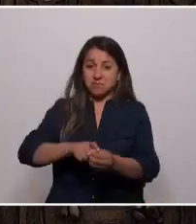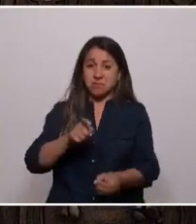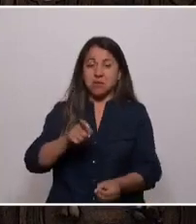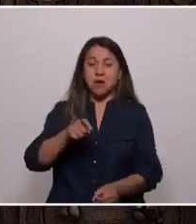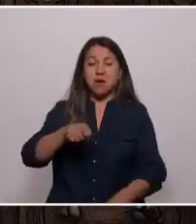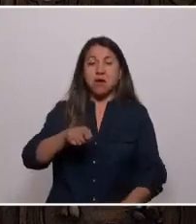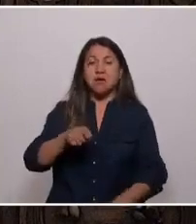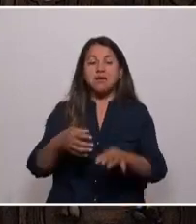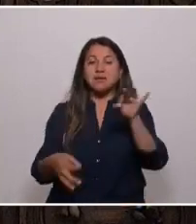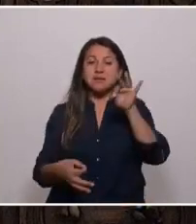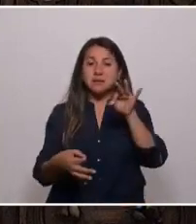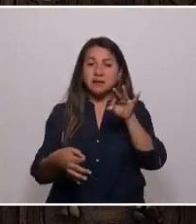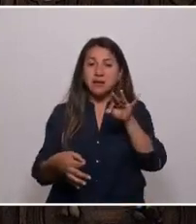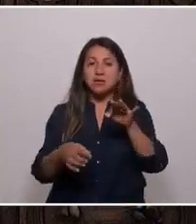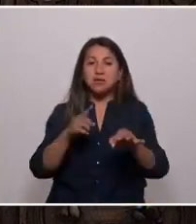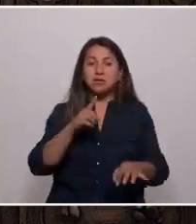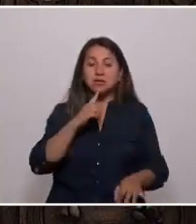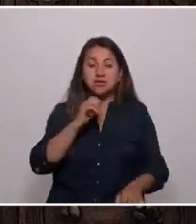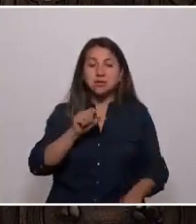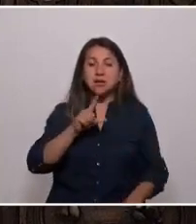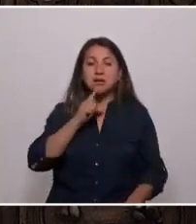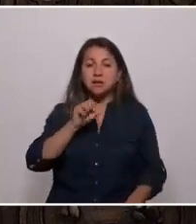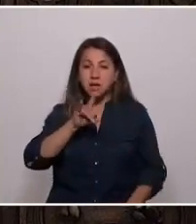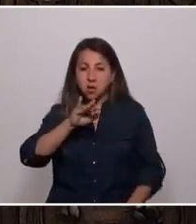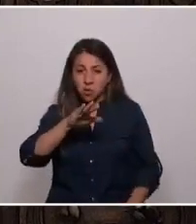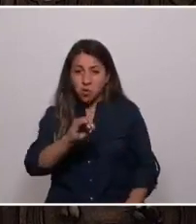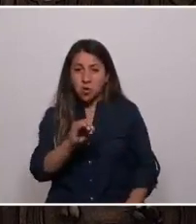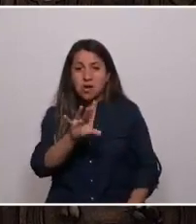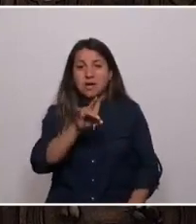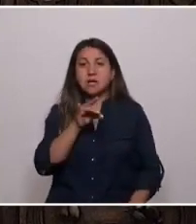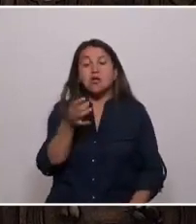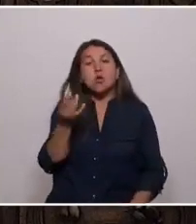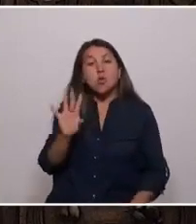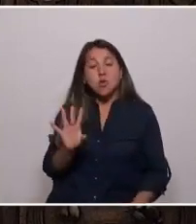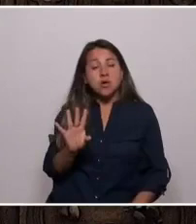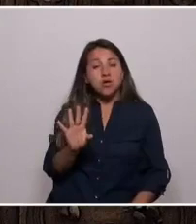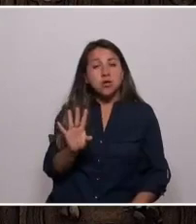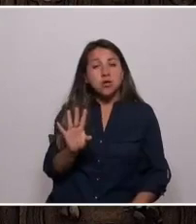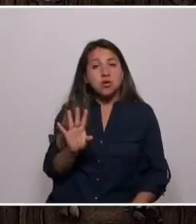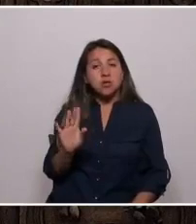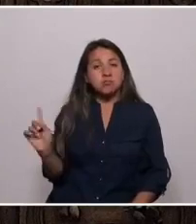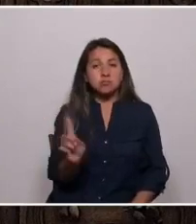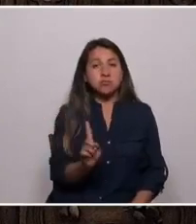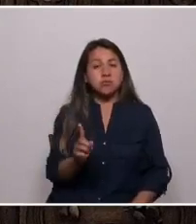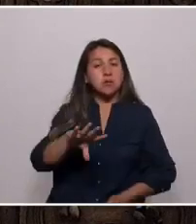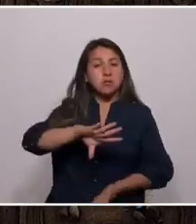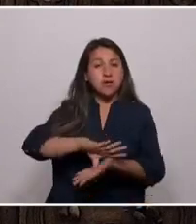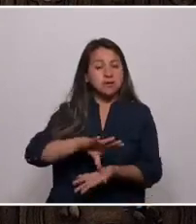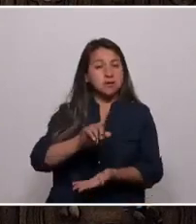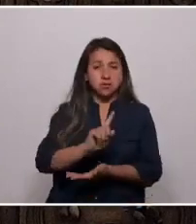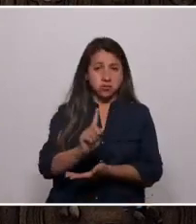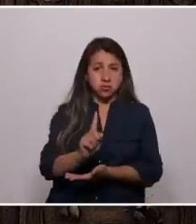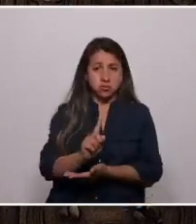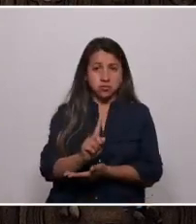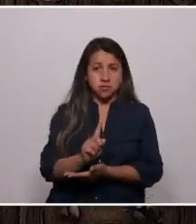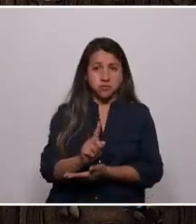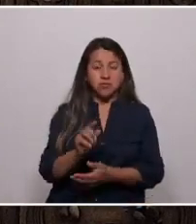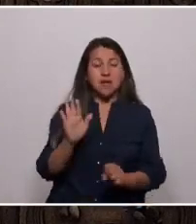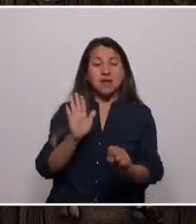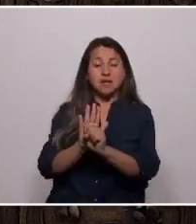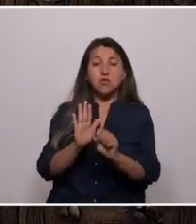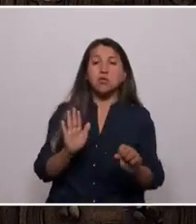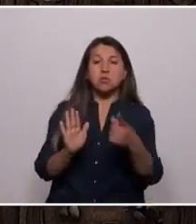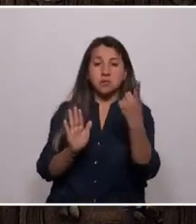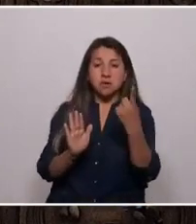virtud del Tratado de Tantauco, no eligió ser el último eslabón del país. Al contrario, el artículo primero